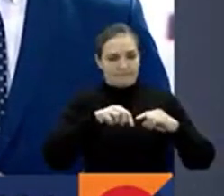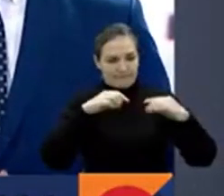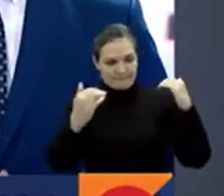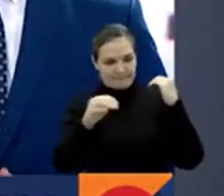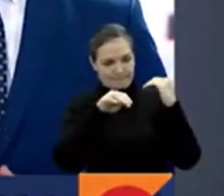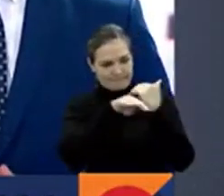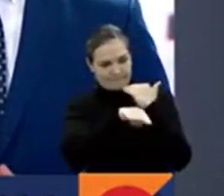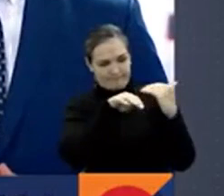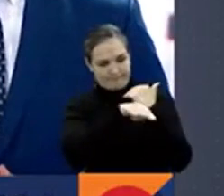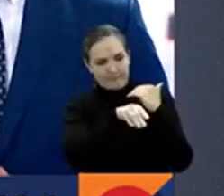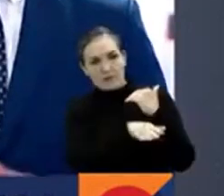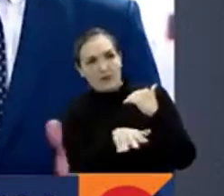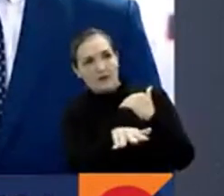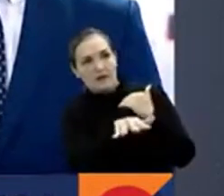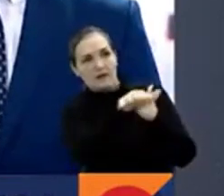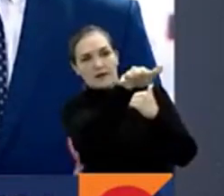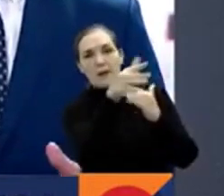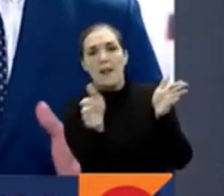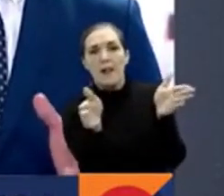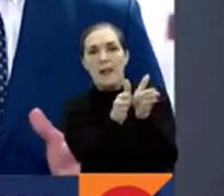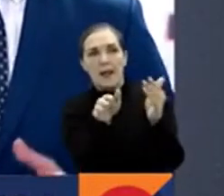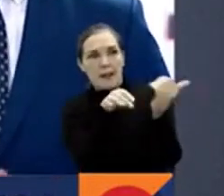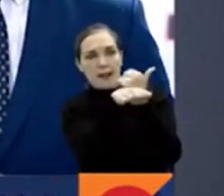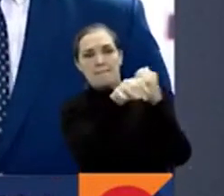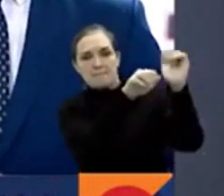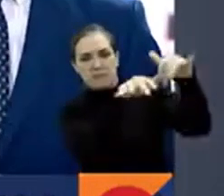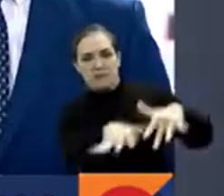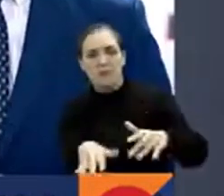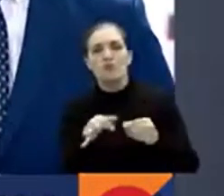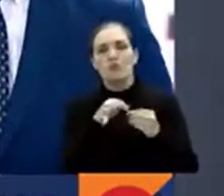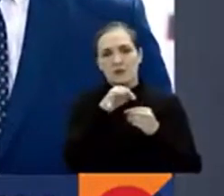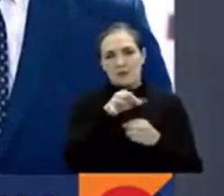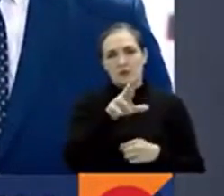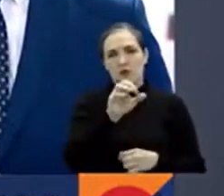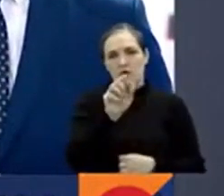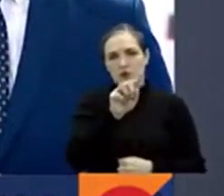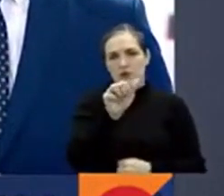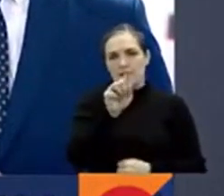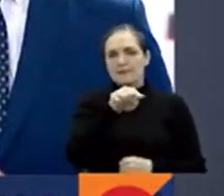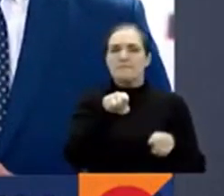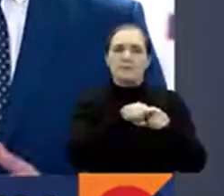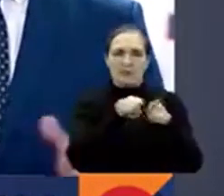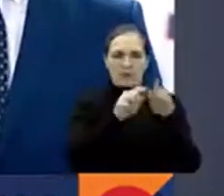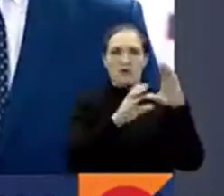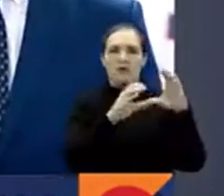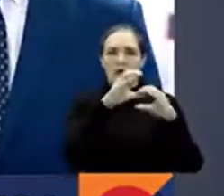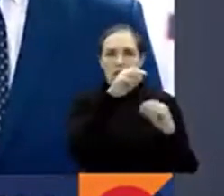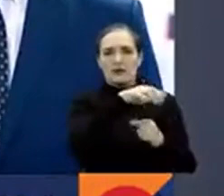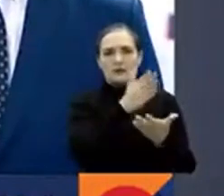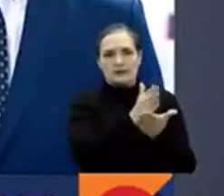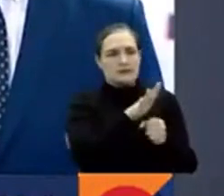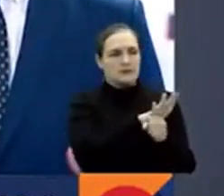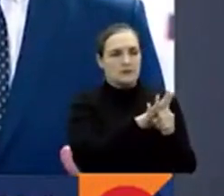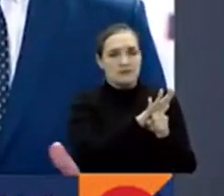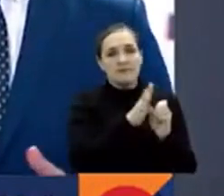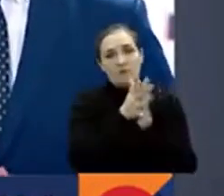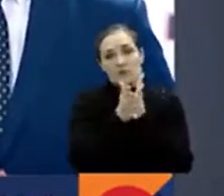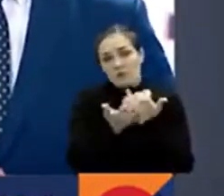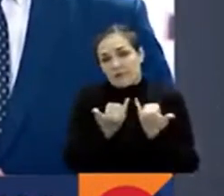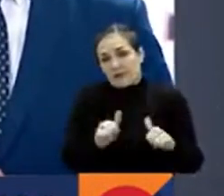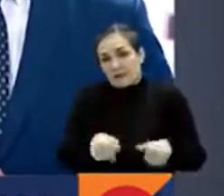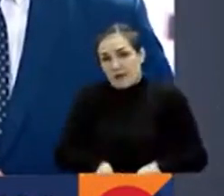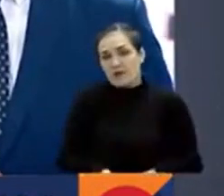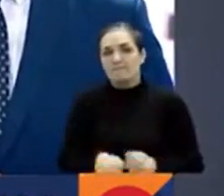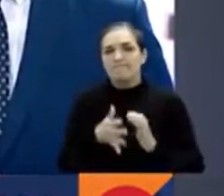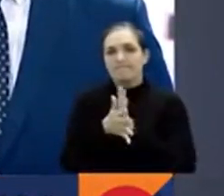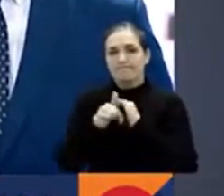terciaria en la vereda Peña Negra, esto también en el municipio de Rosas, en el departamento de Cauca. Está la información por el momento. John López desde